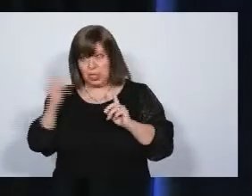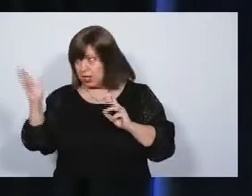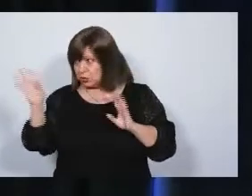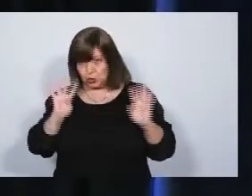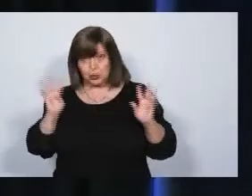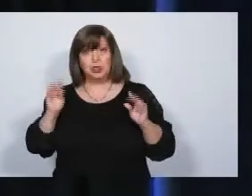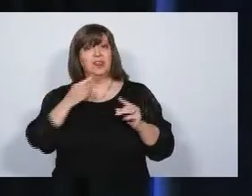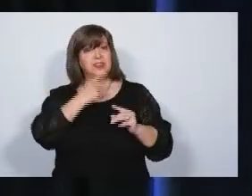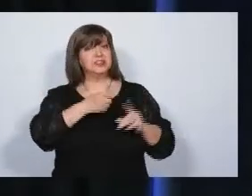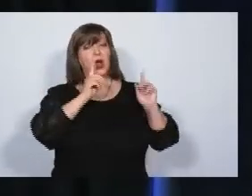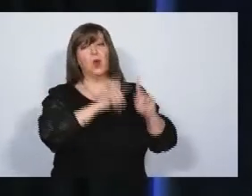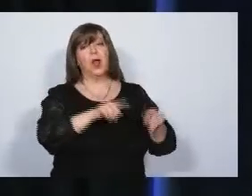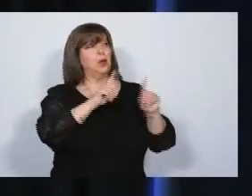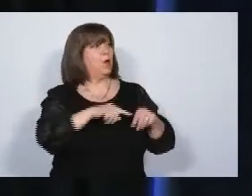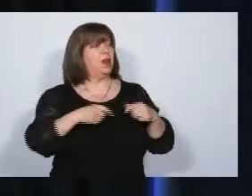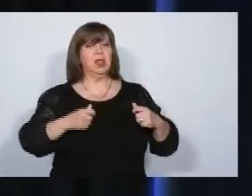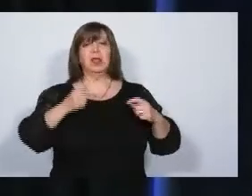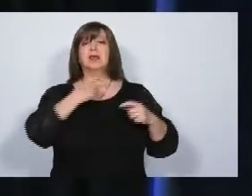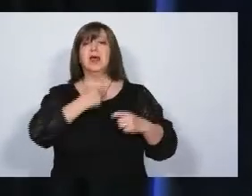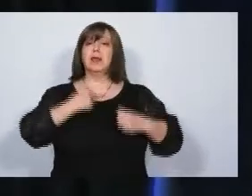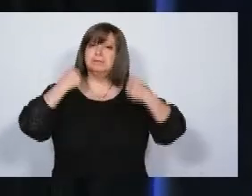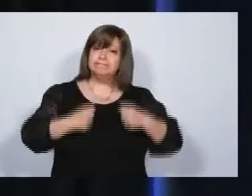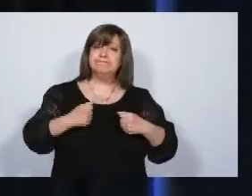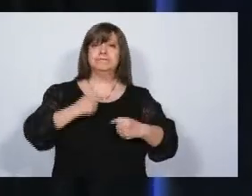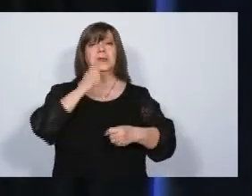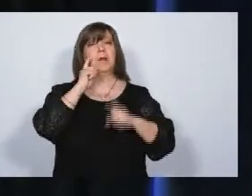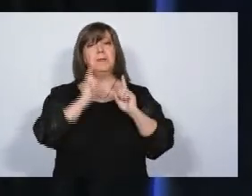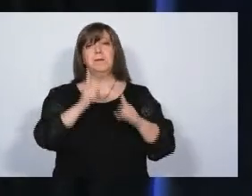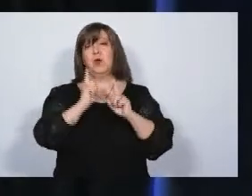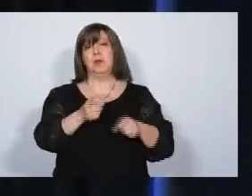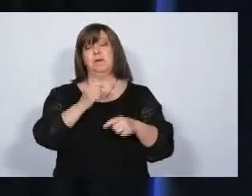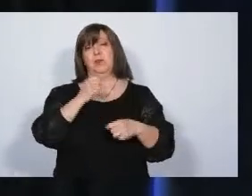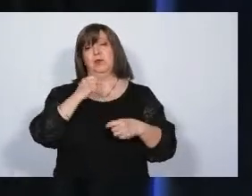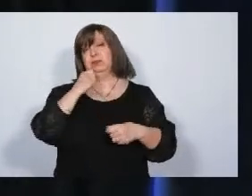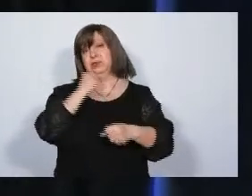seguridad de Mendoza está abandonada y están abandonadas las fuerzas de seguridad.